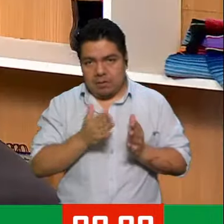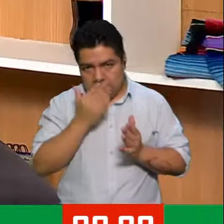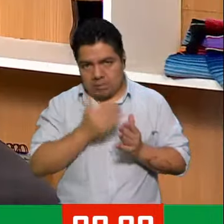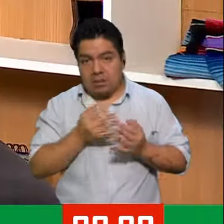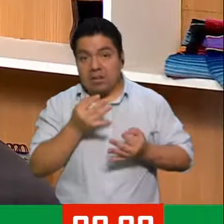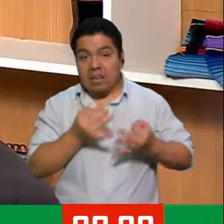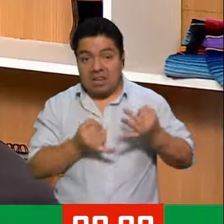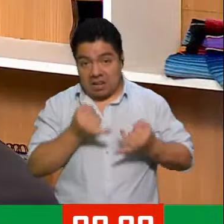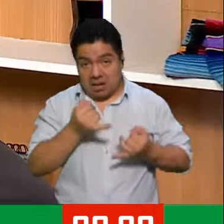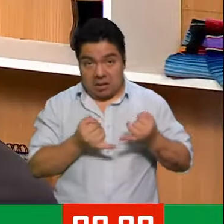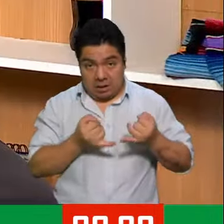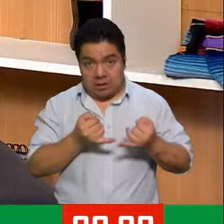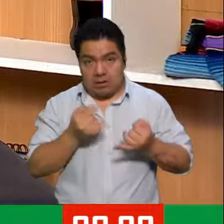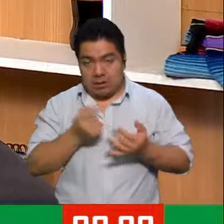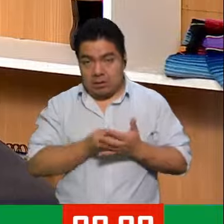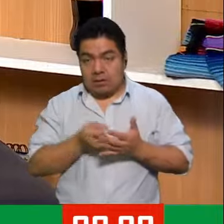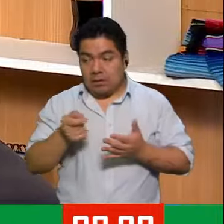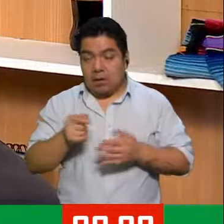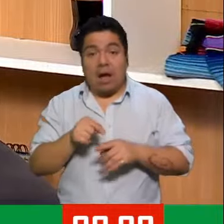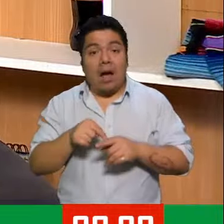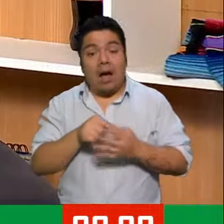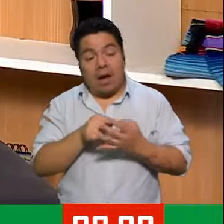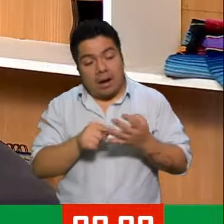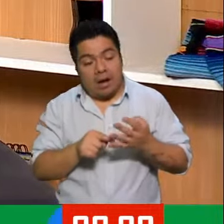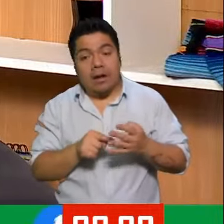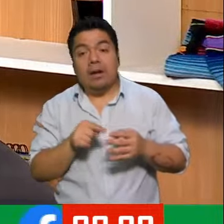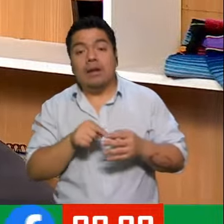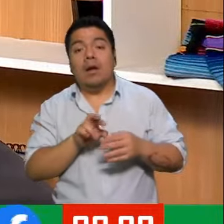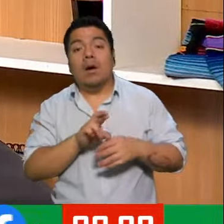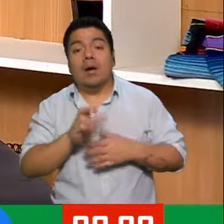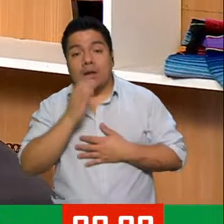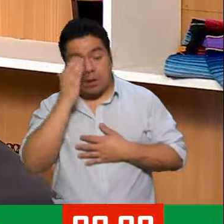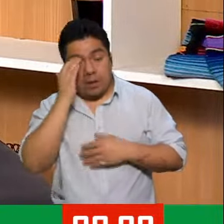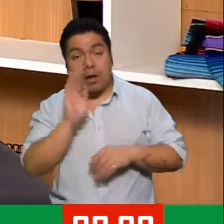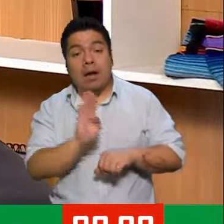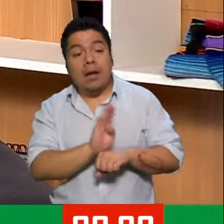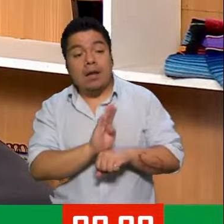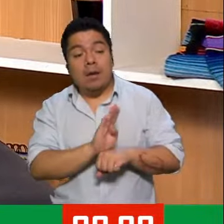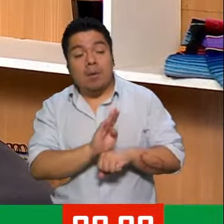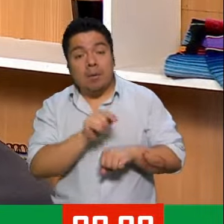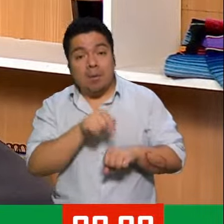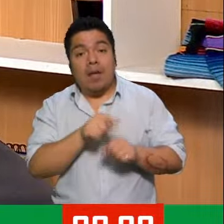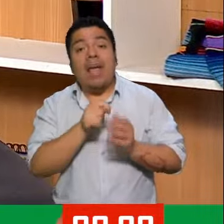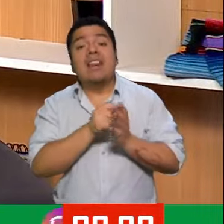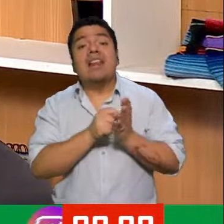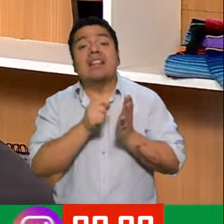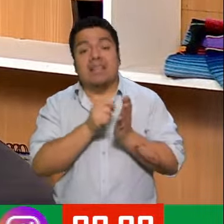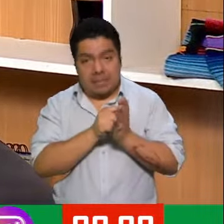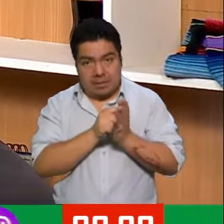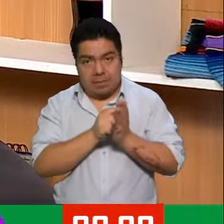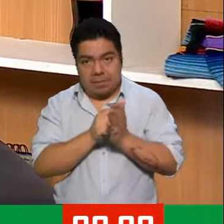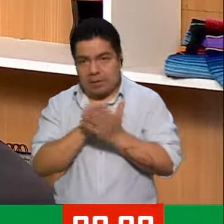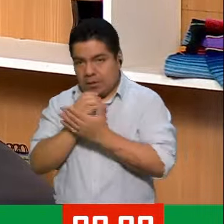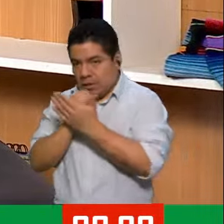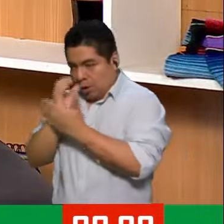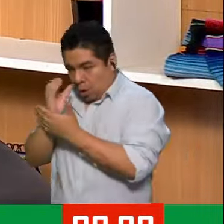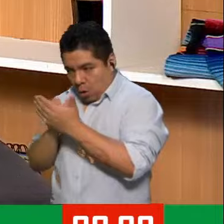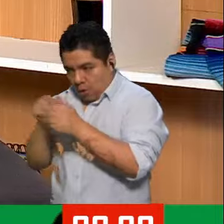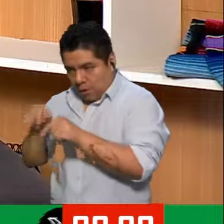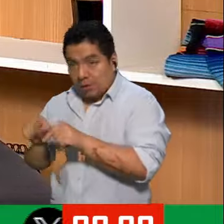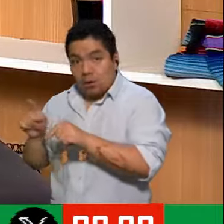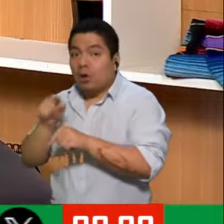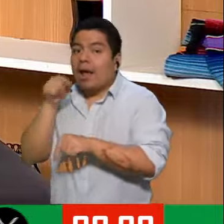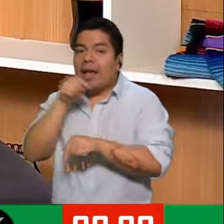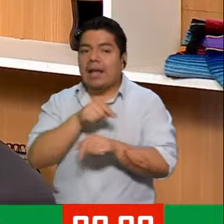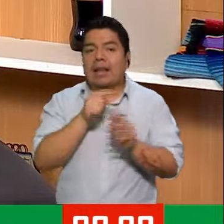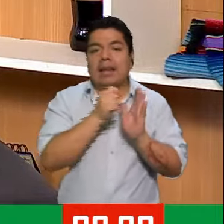juez, tiene que entregarle a los que reconocen como beneficiarios en el testamento. No en el contrato con el banco. Exactamente.